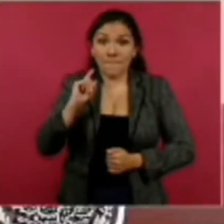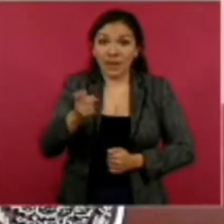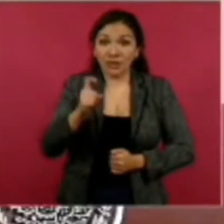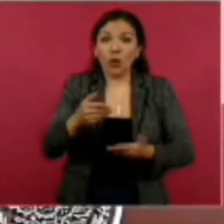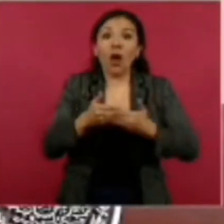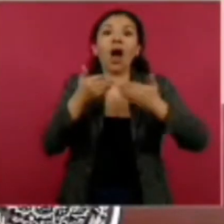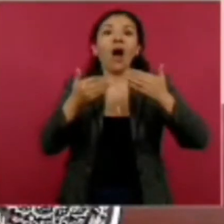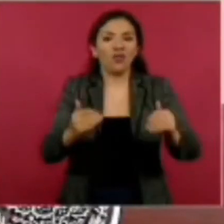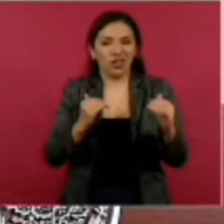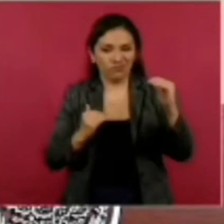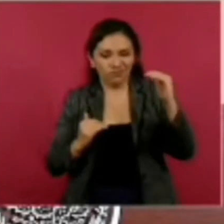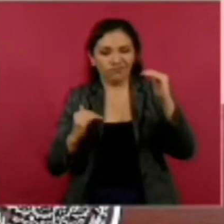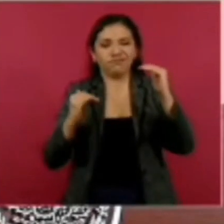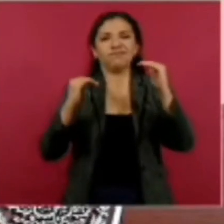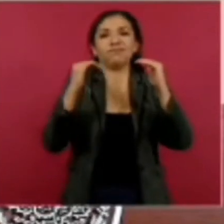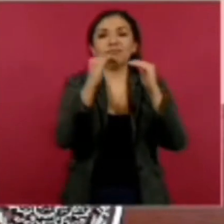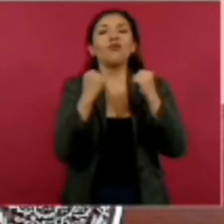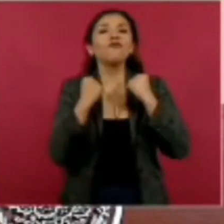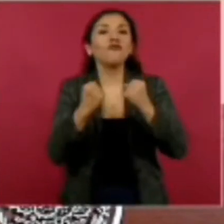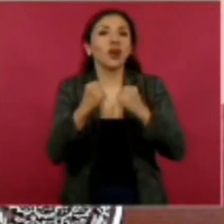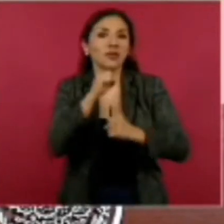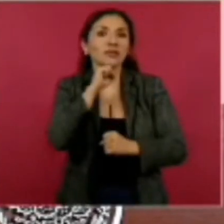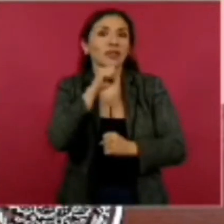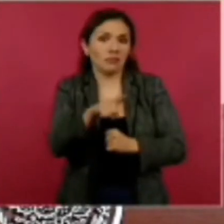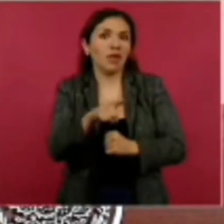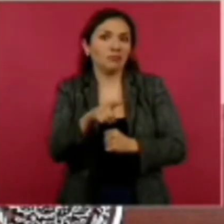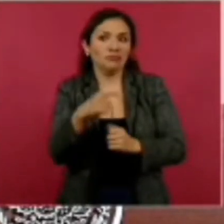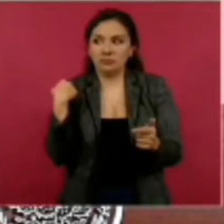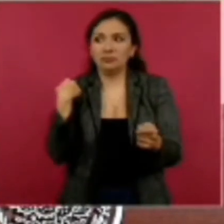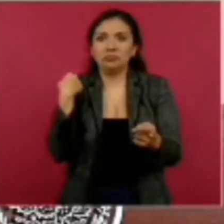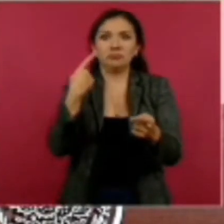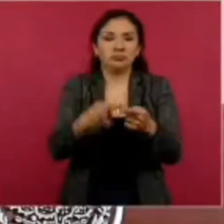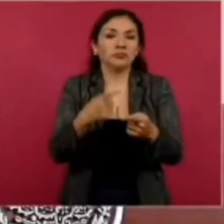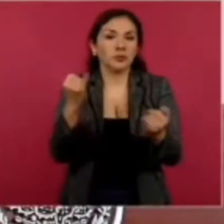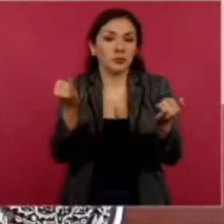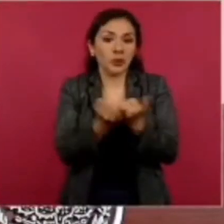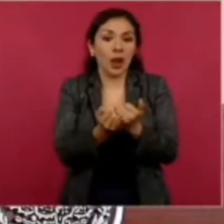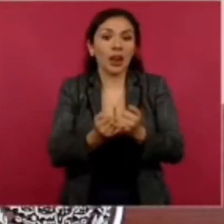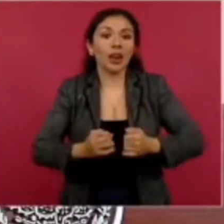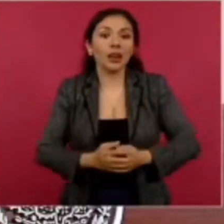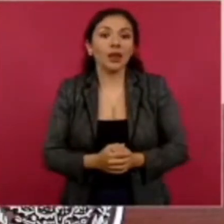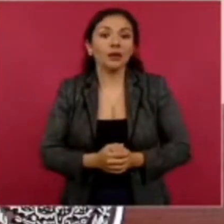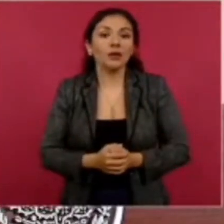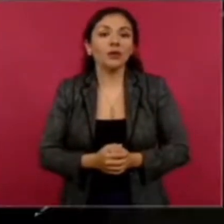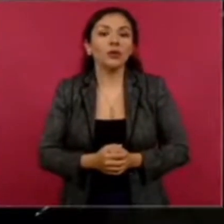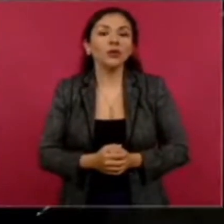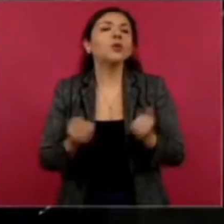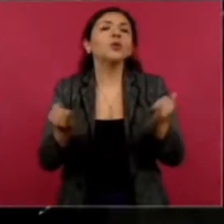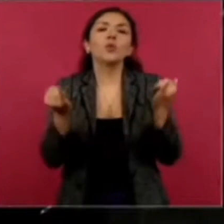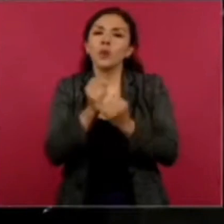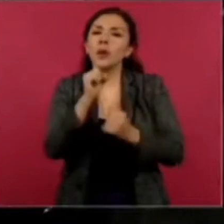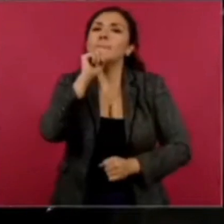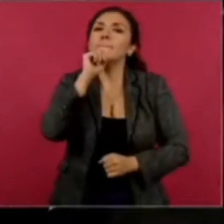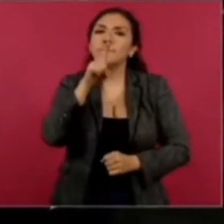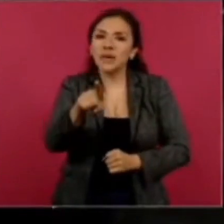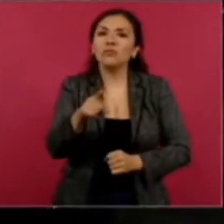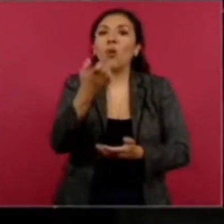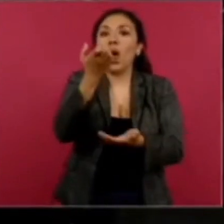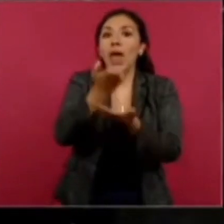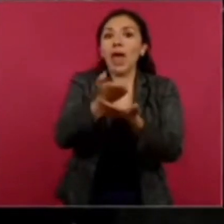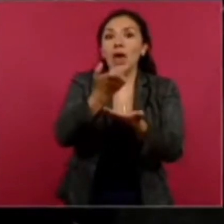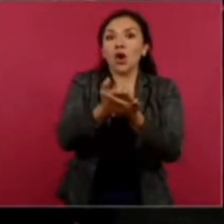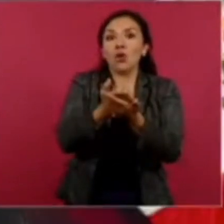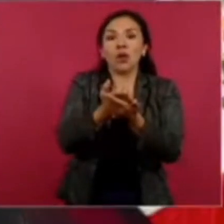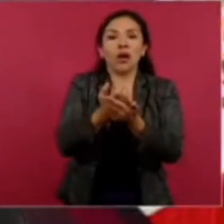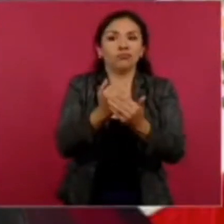fortalecido en los últimos tiempos, como se está fortaleciendo la economía